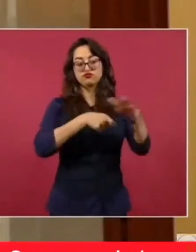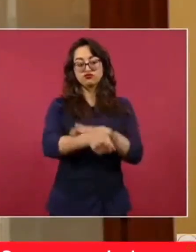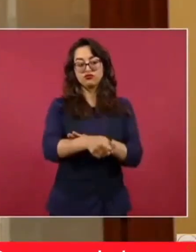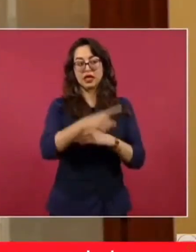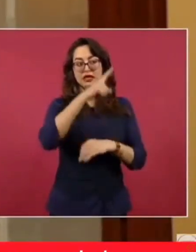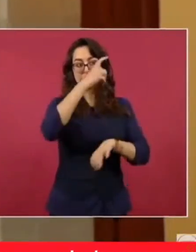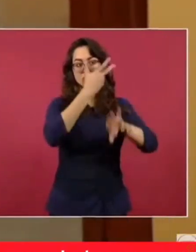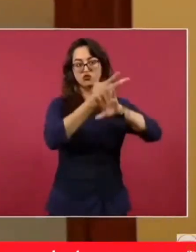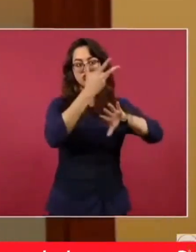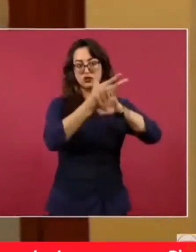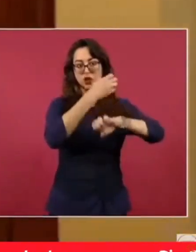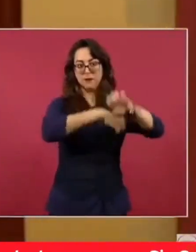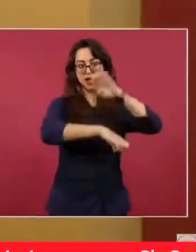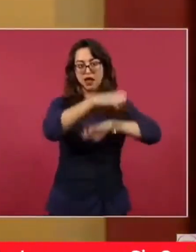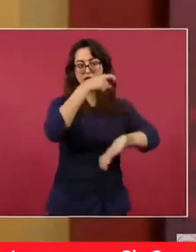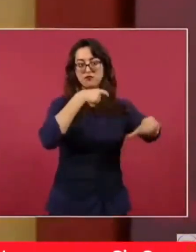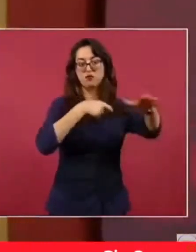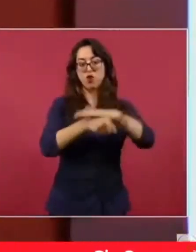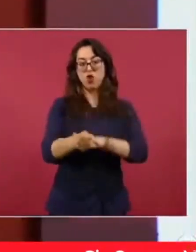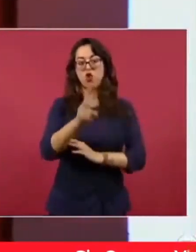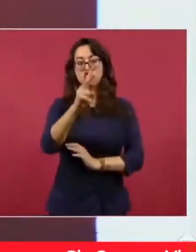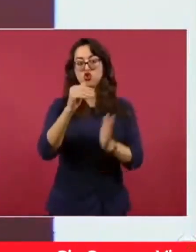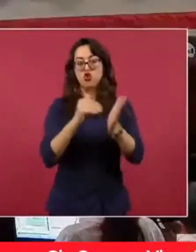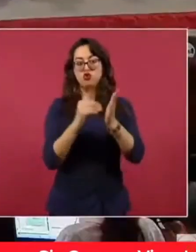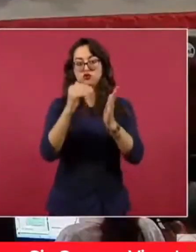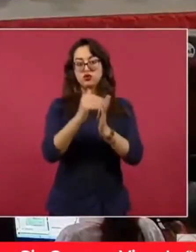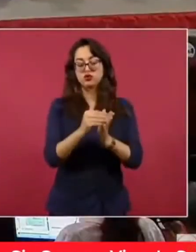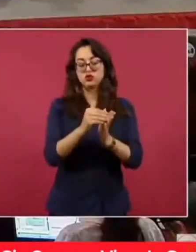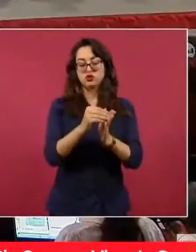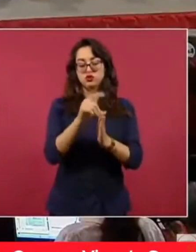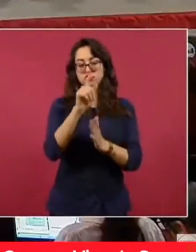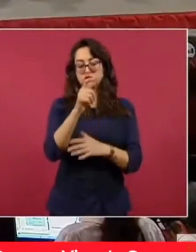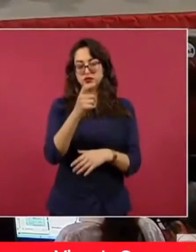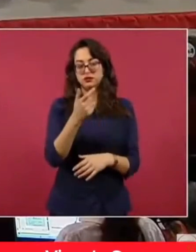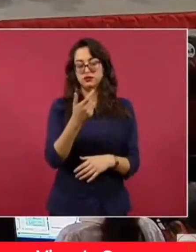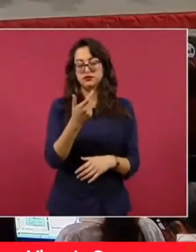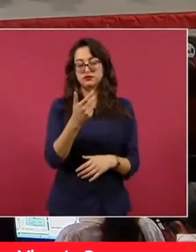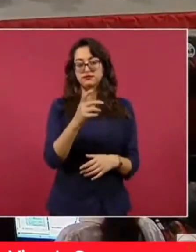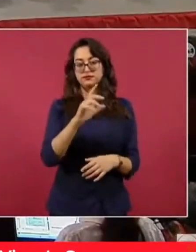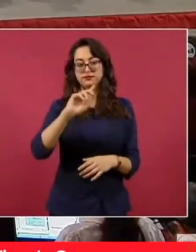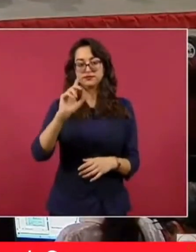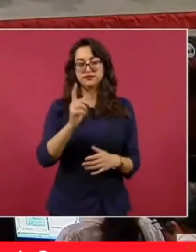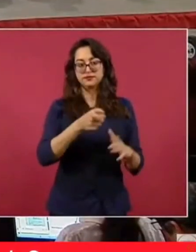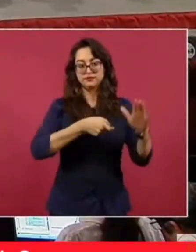Este es otro Instituto Mexicano para la Competitividad.